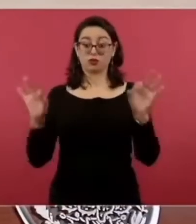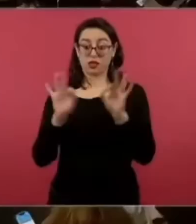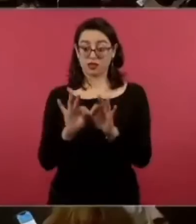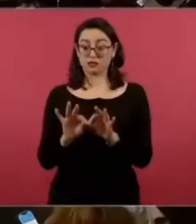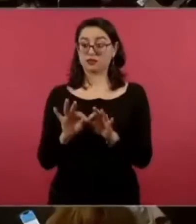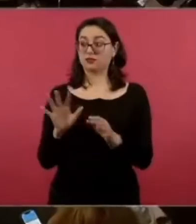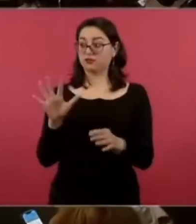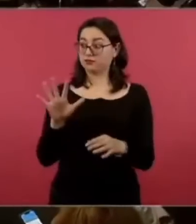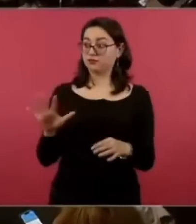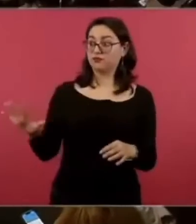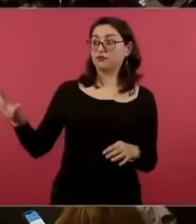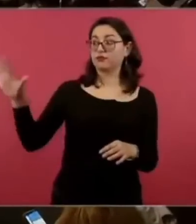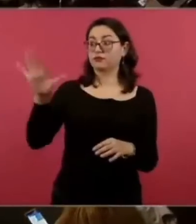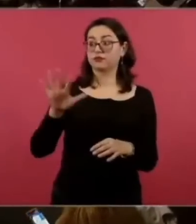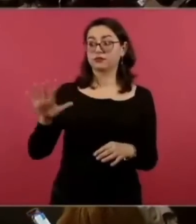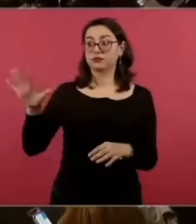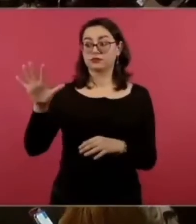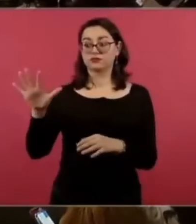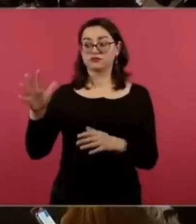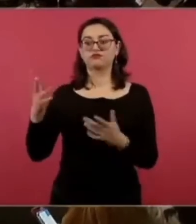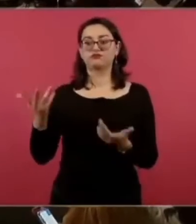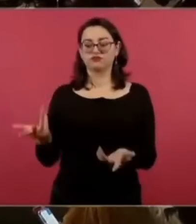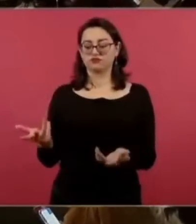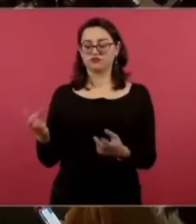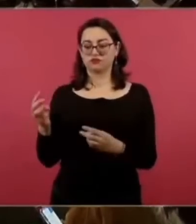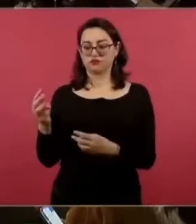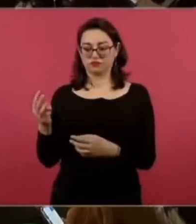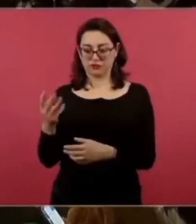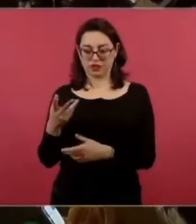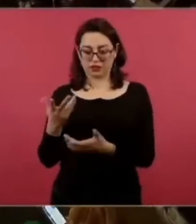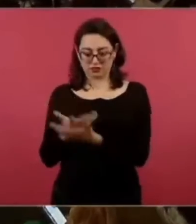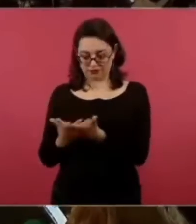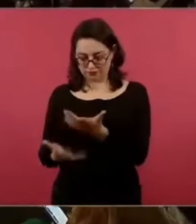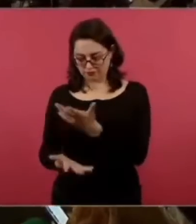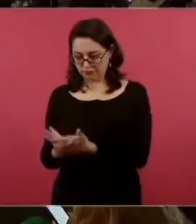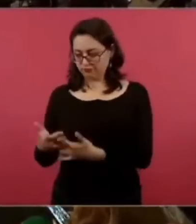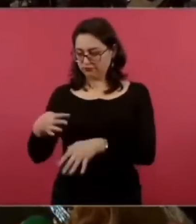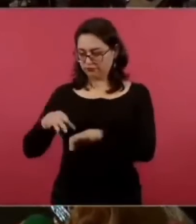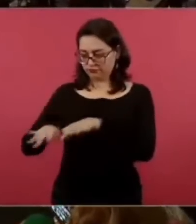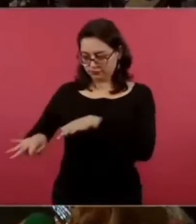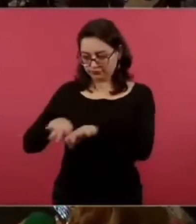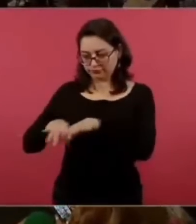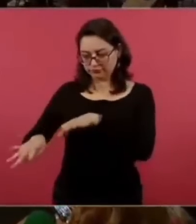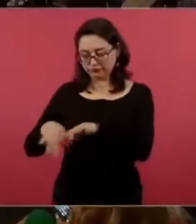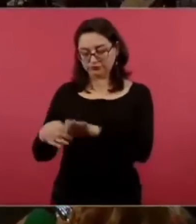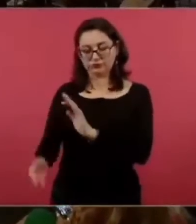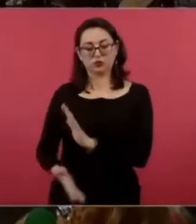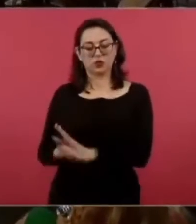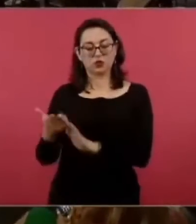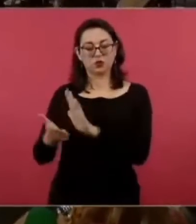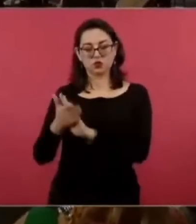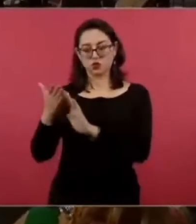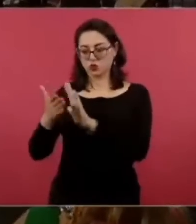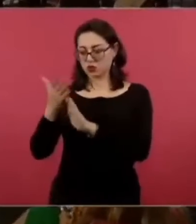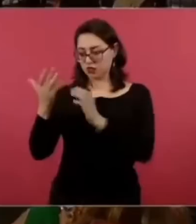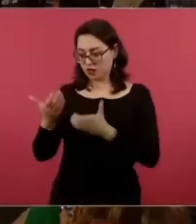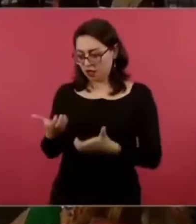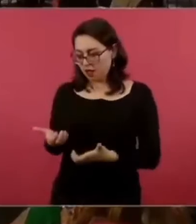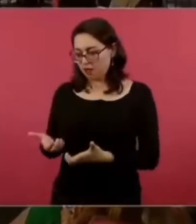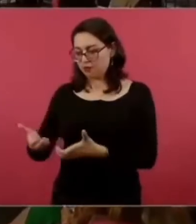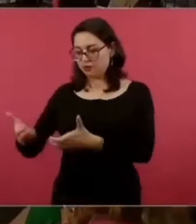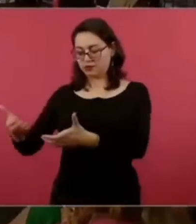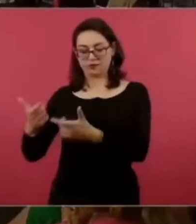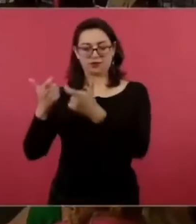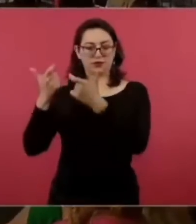efecto multiplicador porque hay trabajo para la gente se hacen las obras y queda el dinero